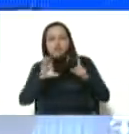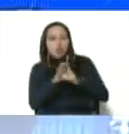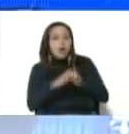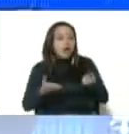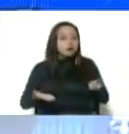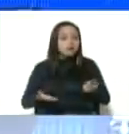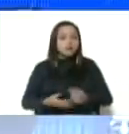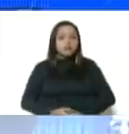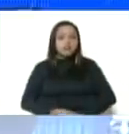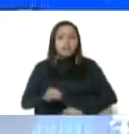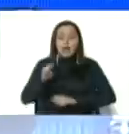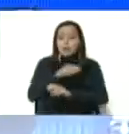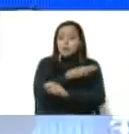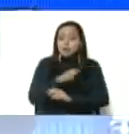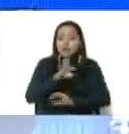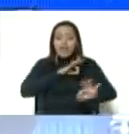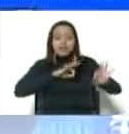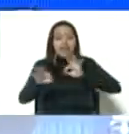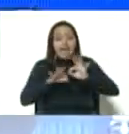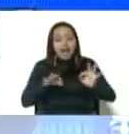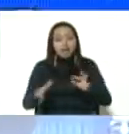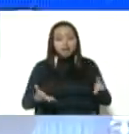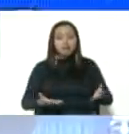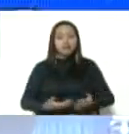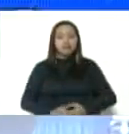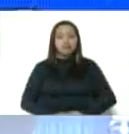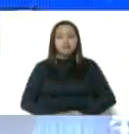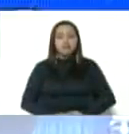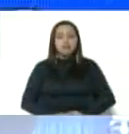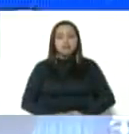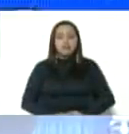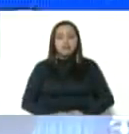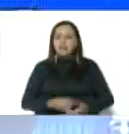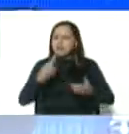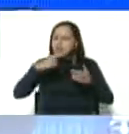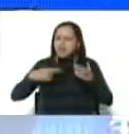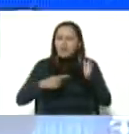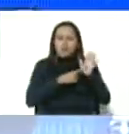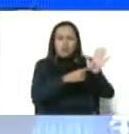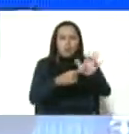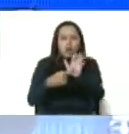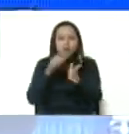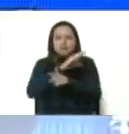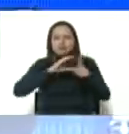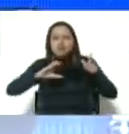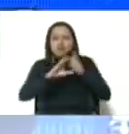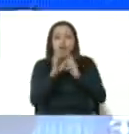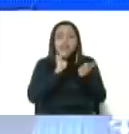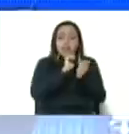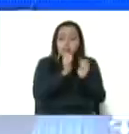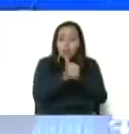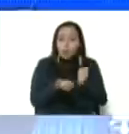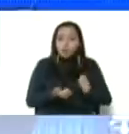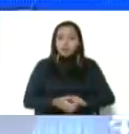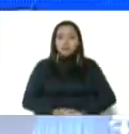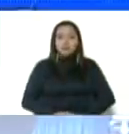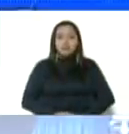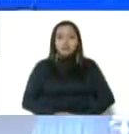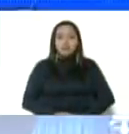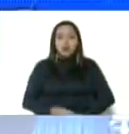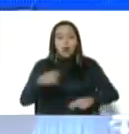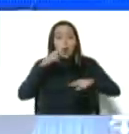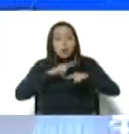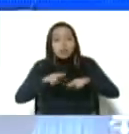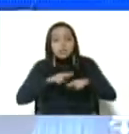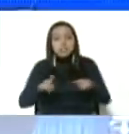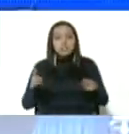de la música, del teatro, de las distintas expresiones, de la cultura, del deporte, con las niñez, con la